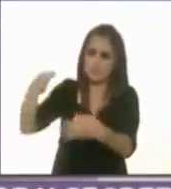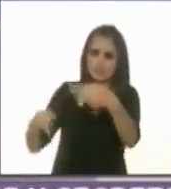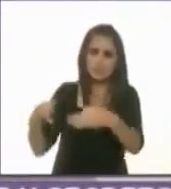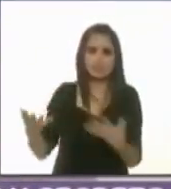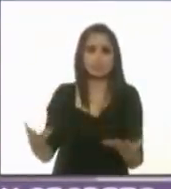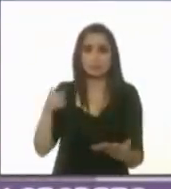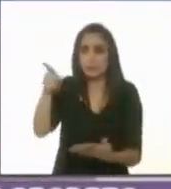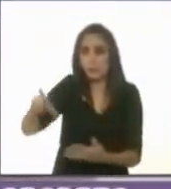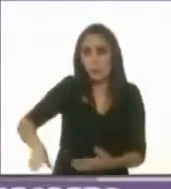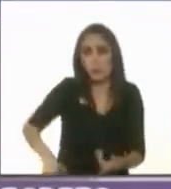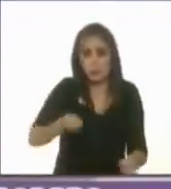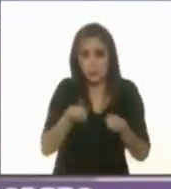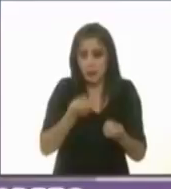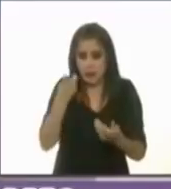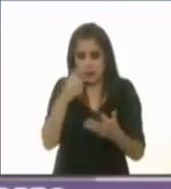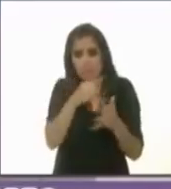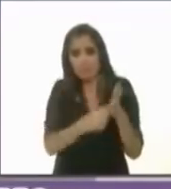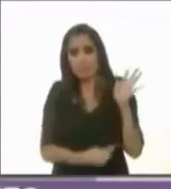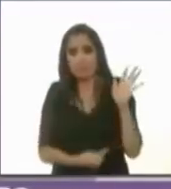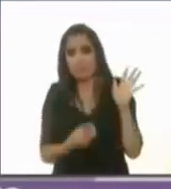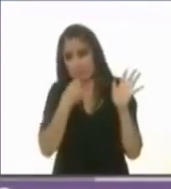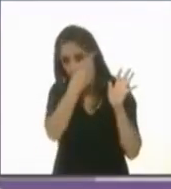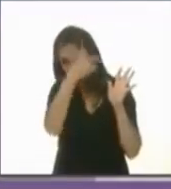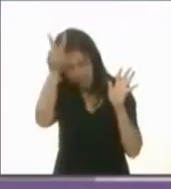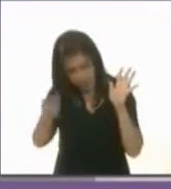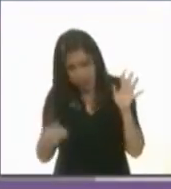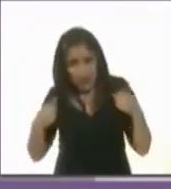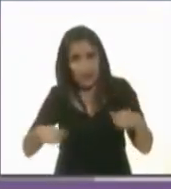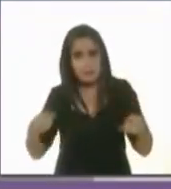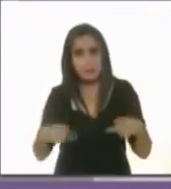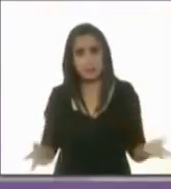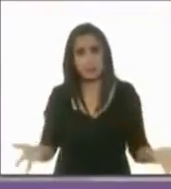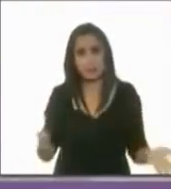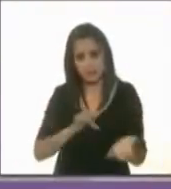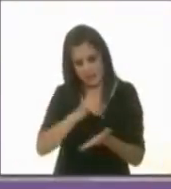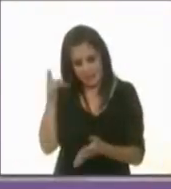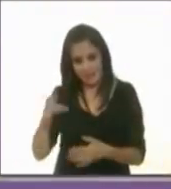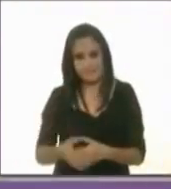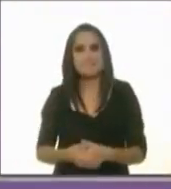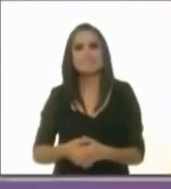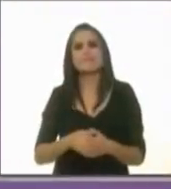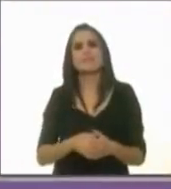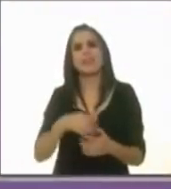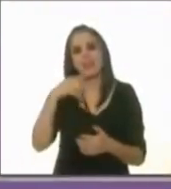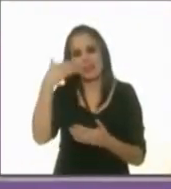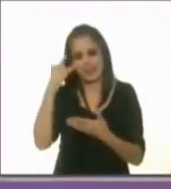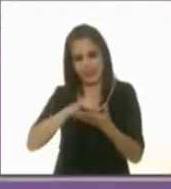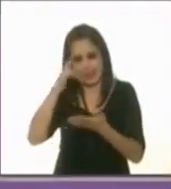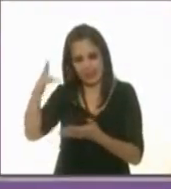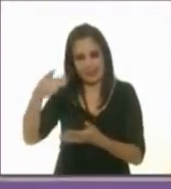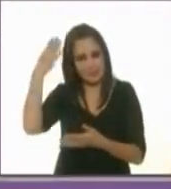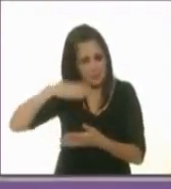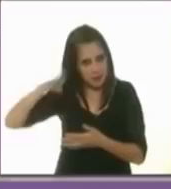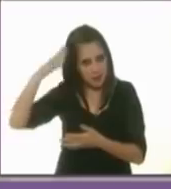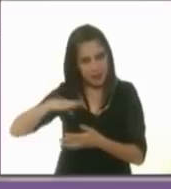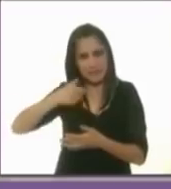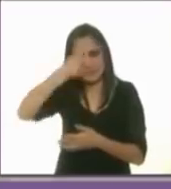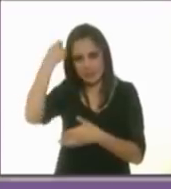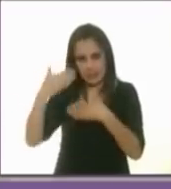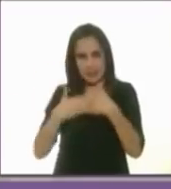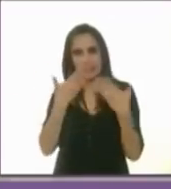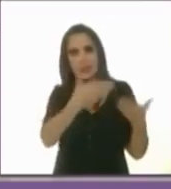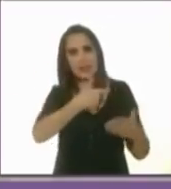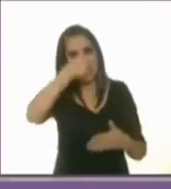la que tú has gobernado. Hay que decirle la verdad a la gente. Gracias. Muchísimas gracias, candidata Alejandra Barrales. Candidata